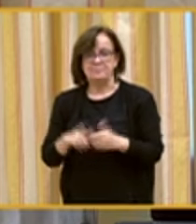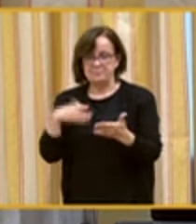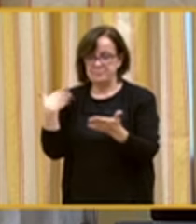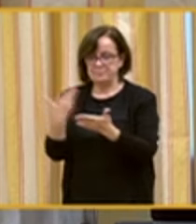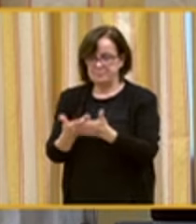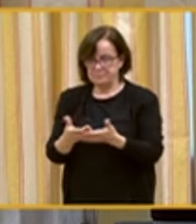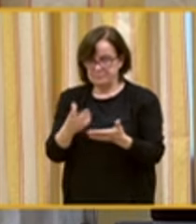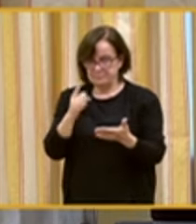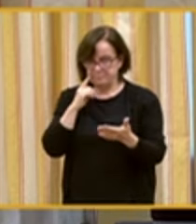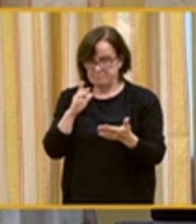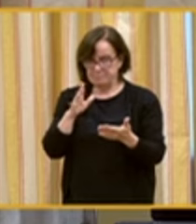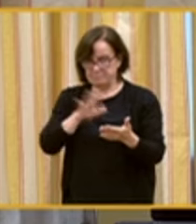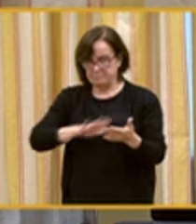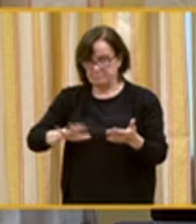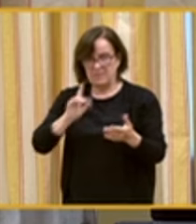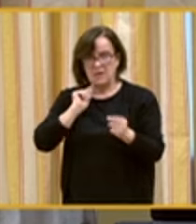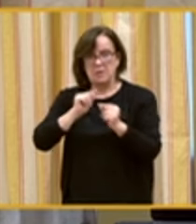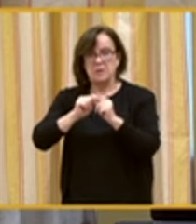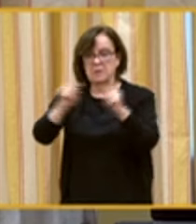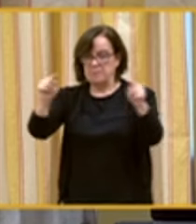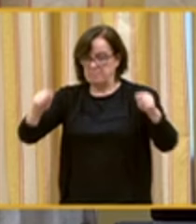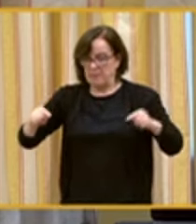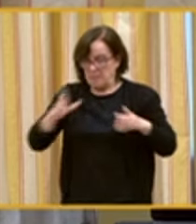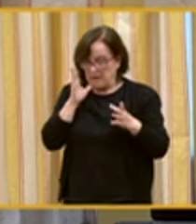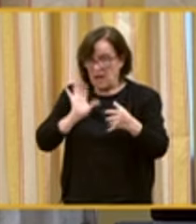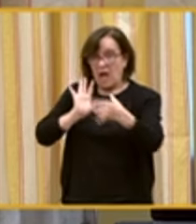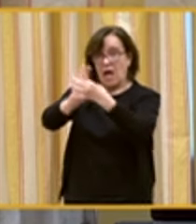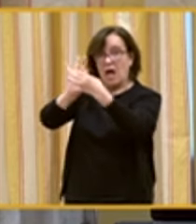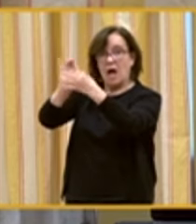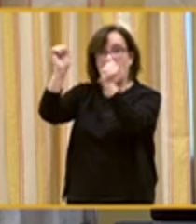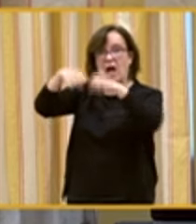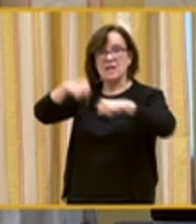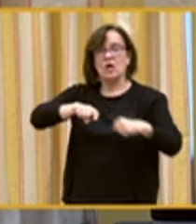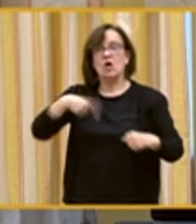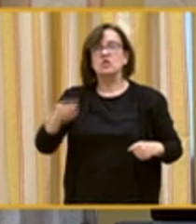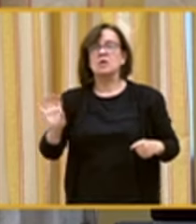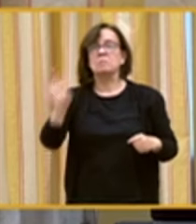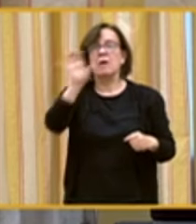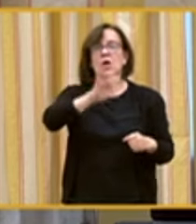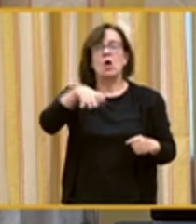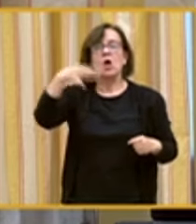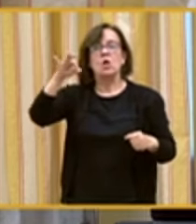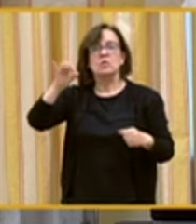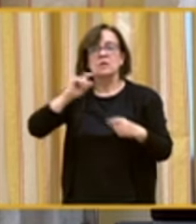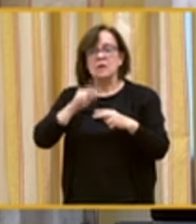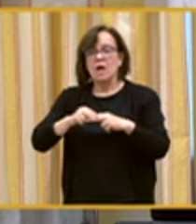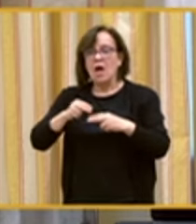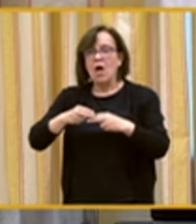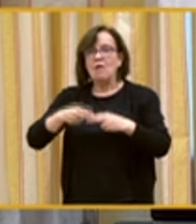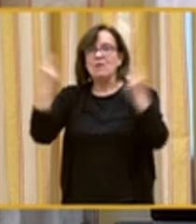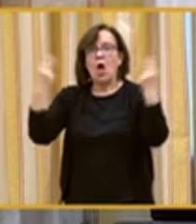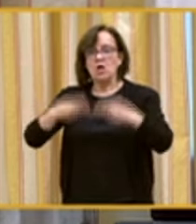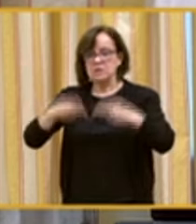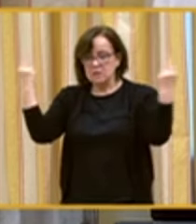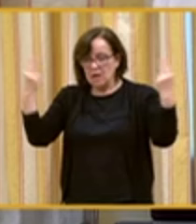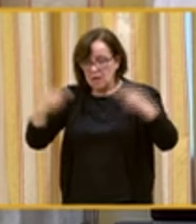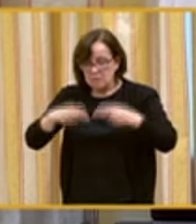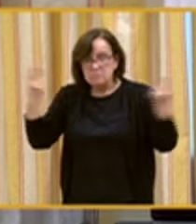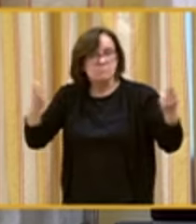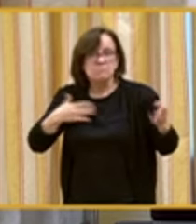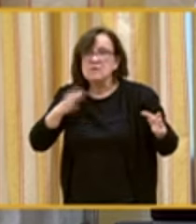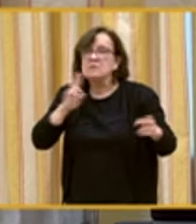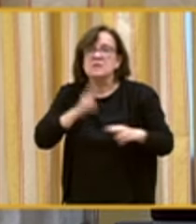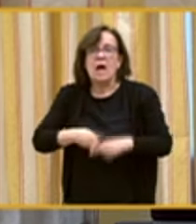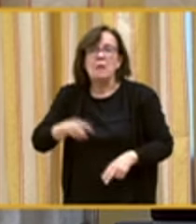y recibimos en un plano de simetría con nuestras aliadas de otros países, y donde la única frontera que conocemos es la de los derechos